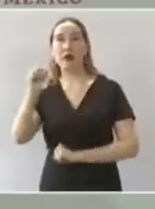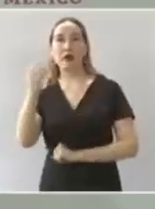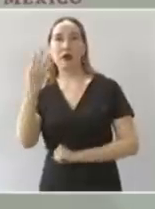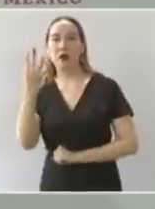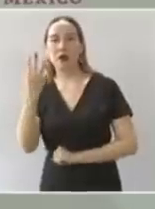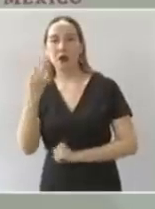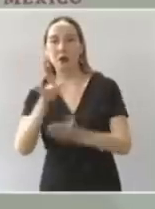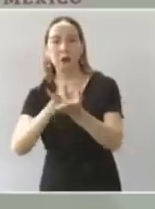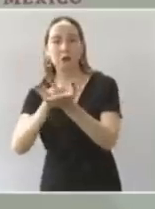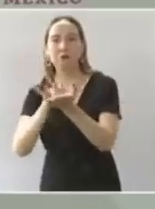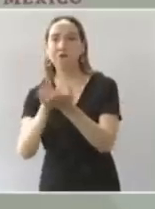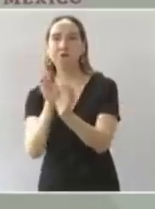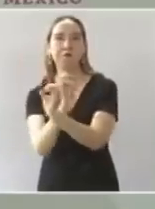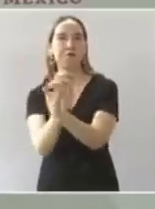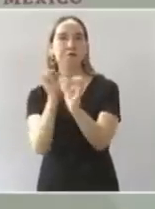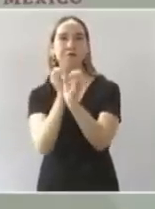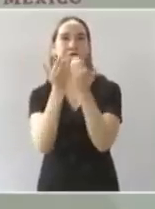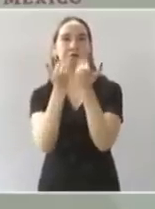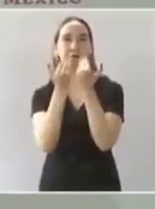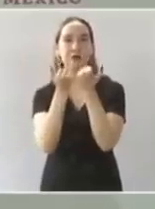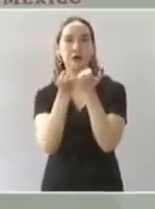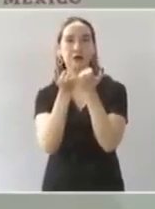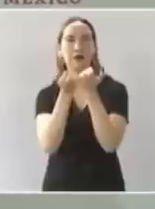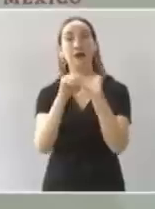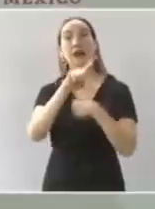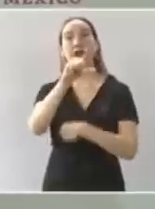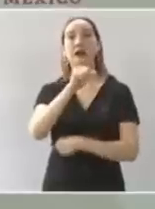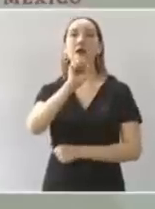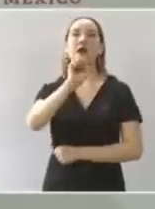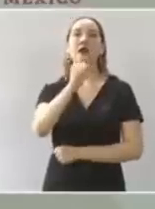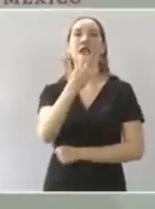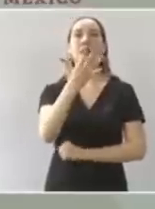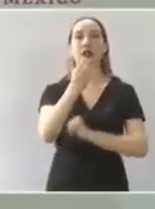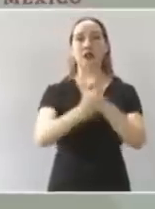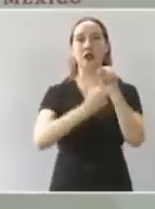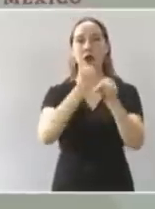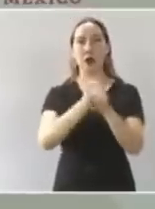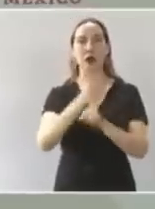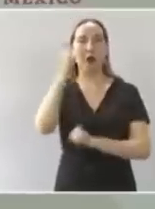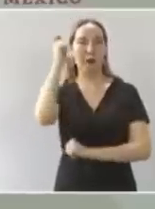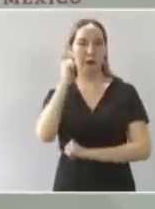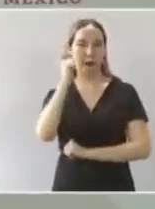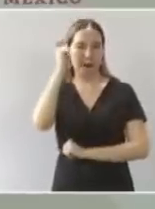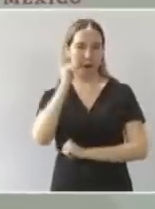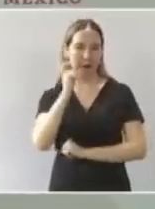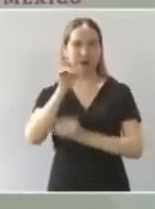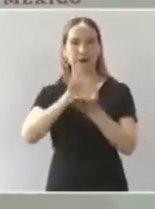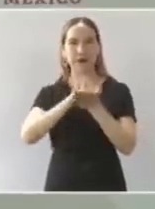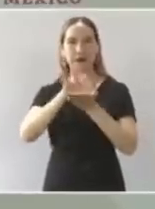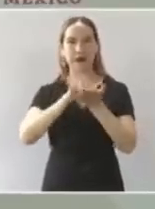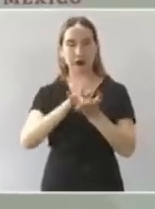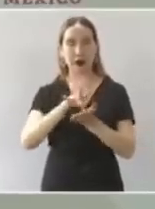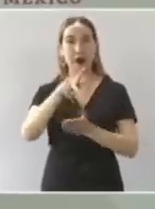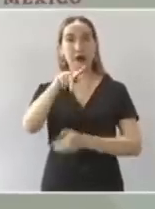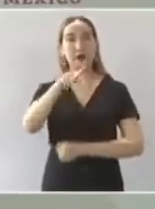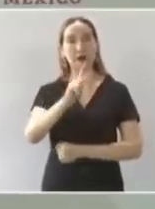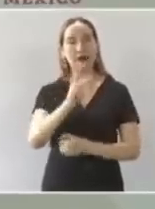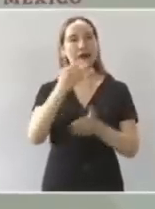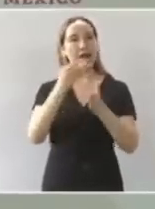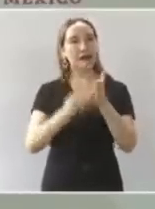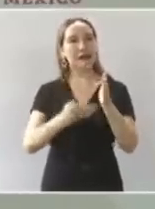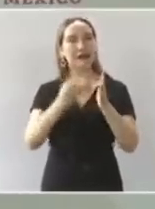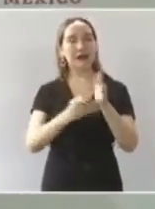porque ya 65 empieza la pensión para adulto mayor pero nos quedaba de 29